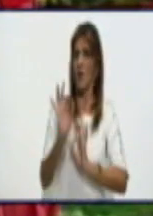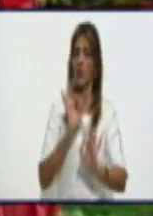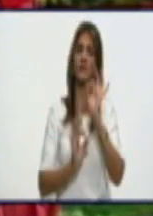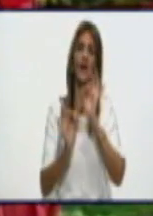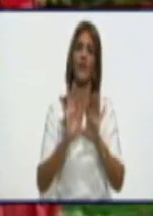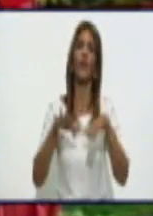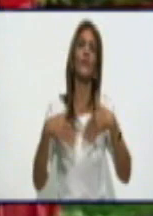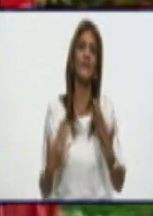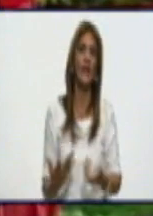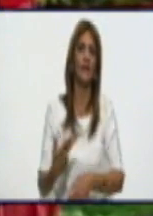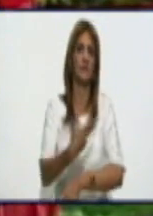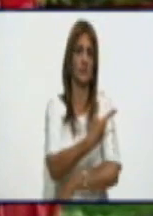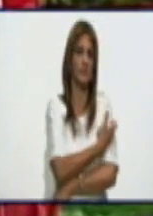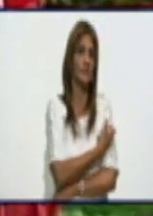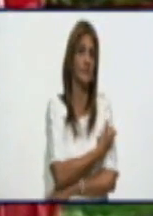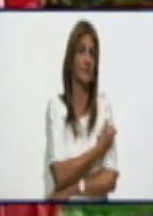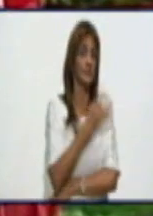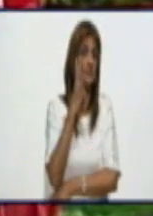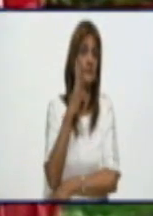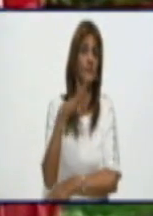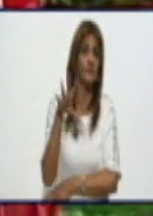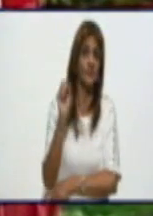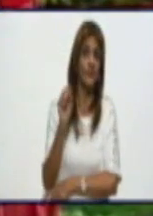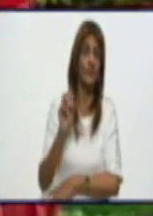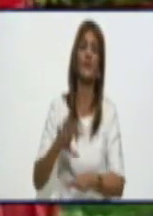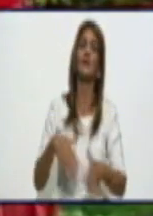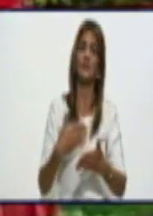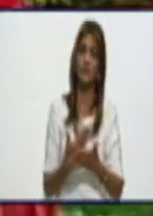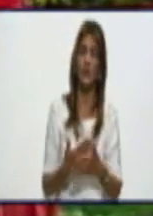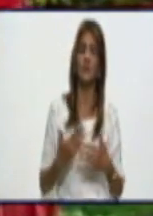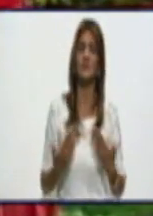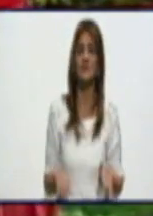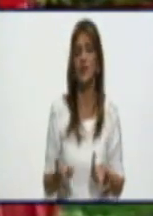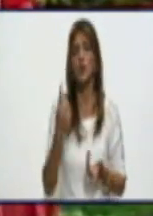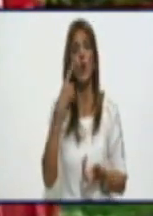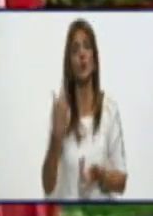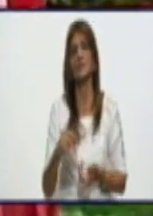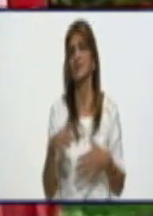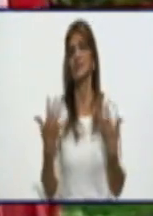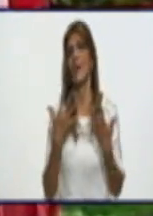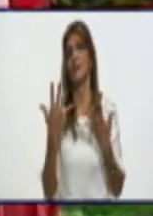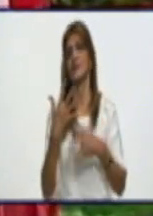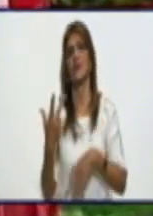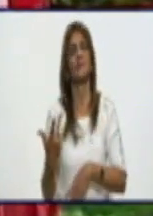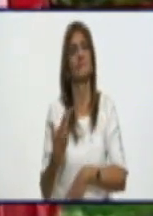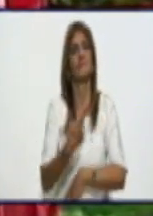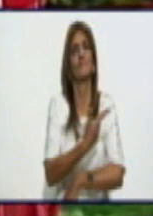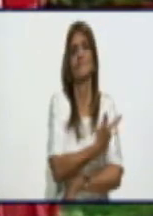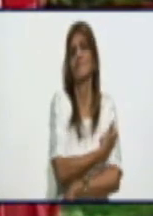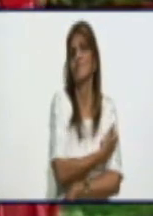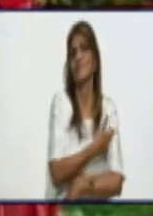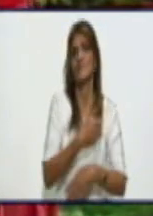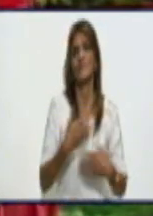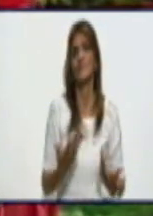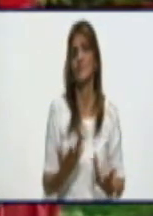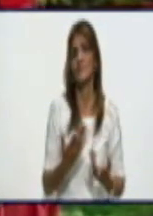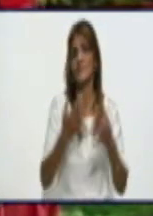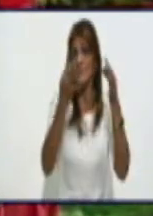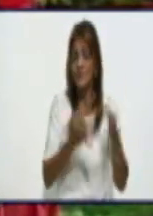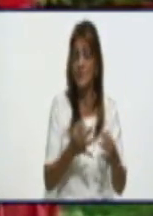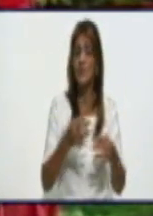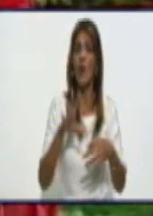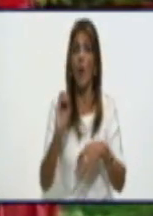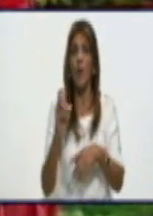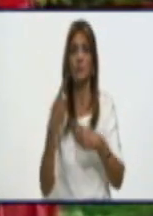candidato vacunar, usted no sabe quién recibió placebo y quién recibió vacuna. Y en el caso de los trabajadores de salud, tienen que